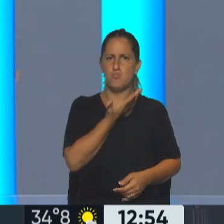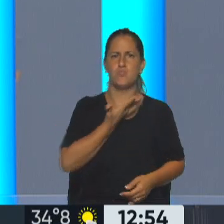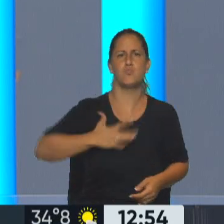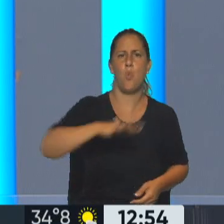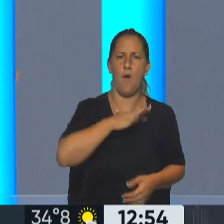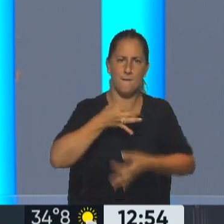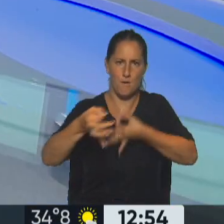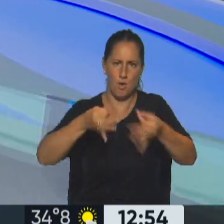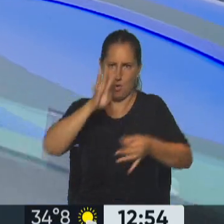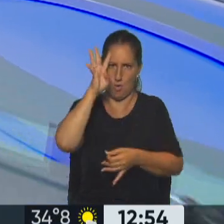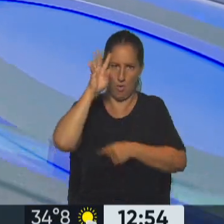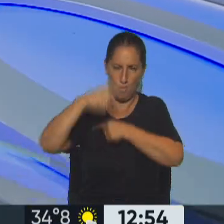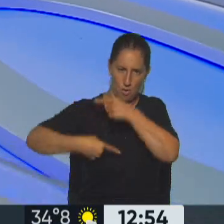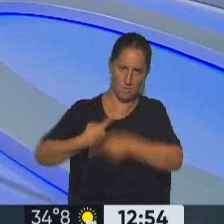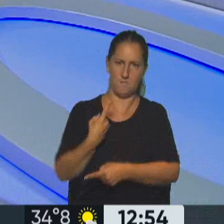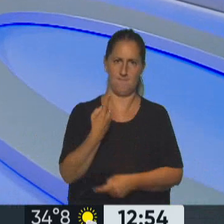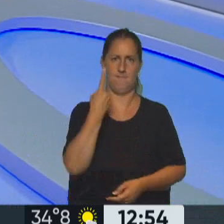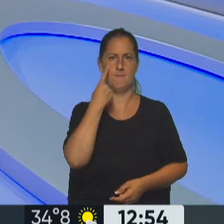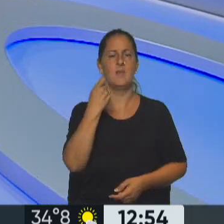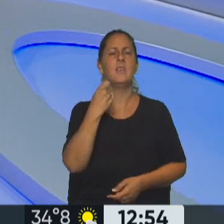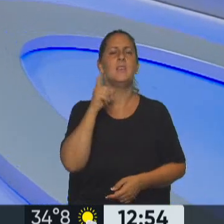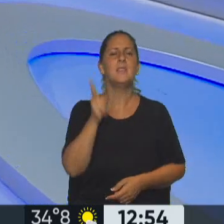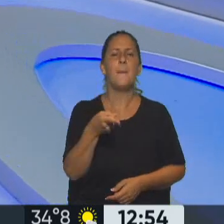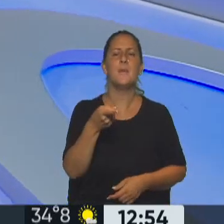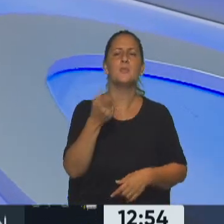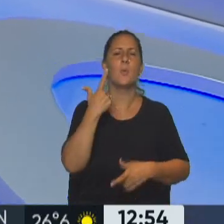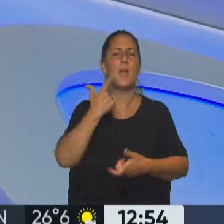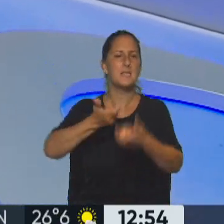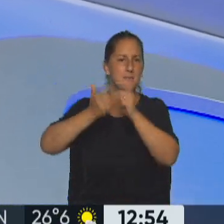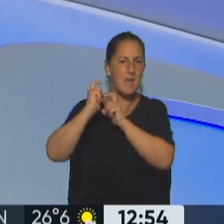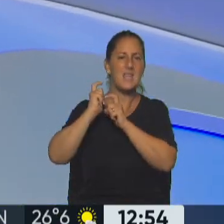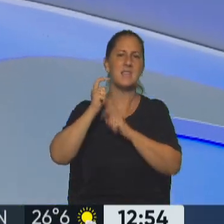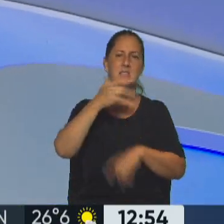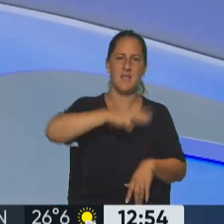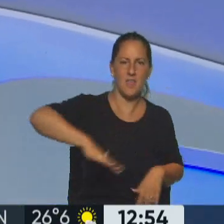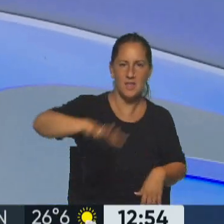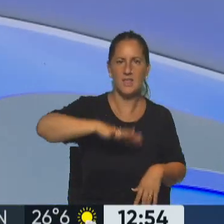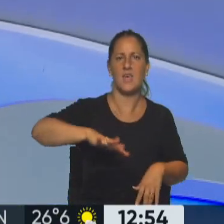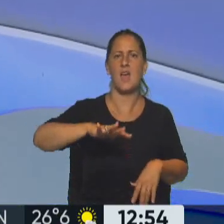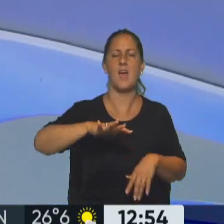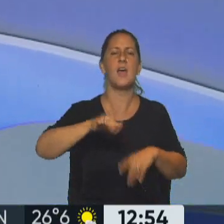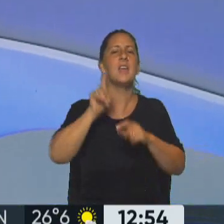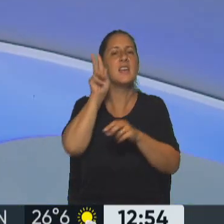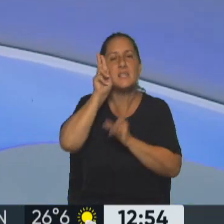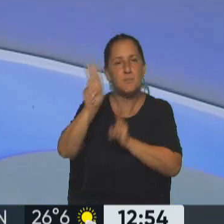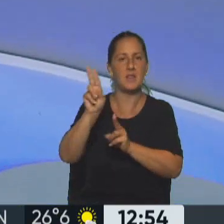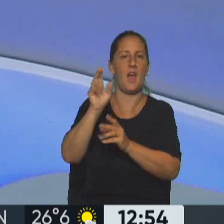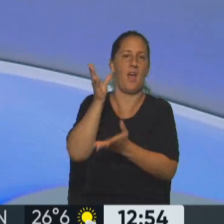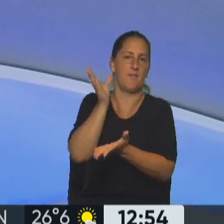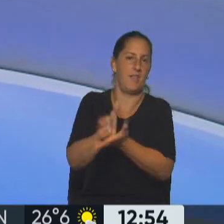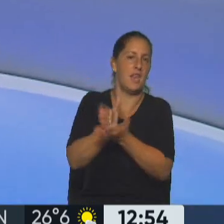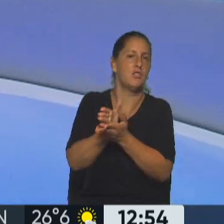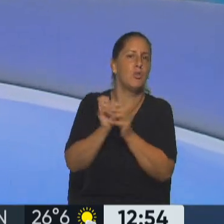y sobre todo esta experiencia de su gestión ambiental, gestión territorial y que se respete el derecho a ser